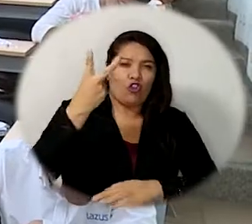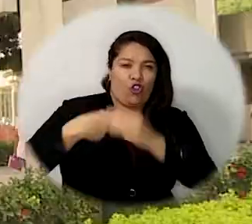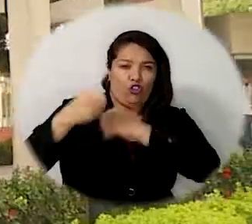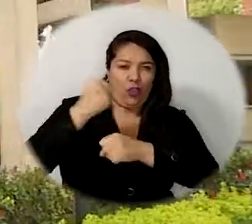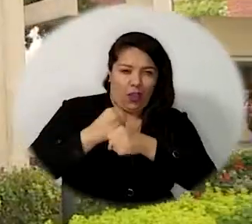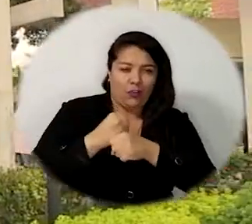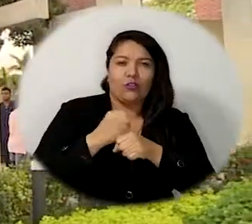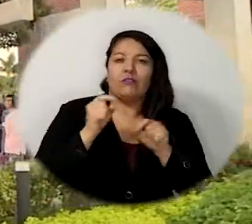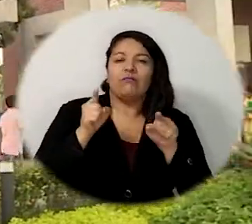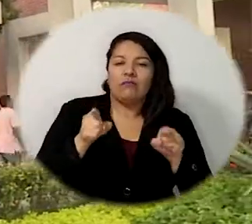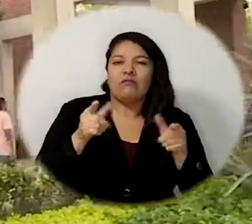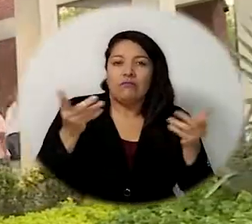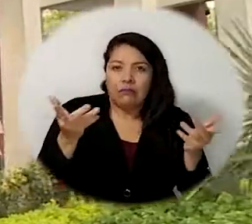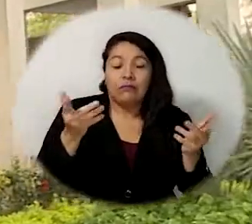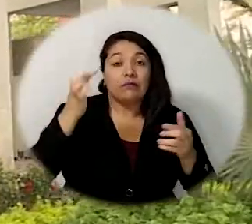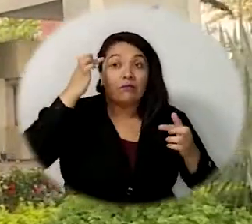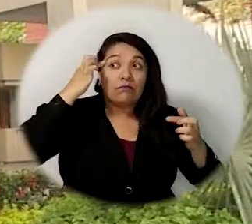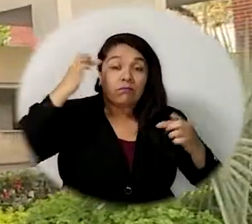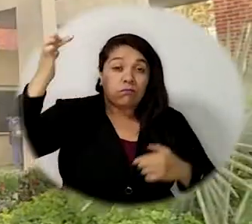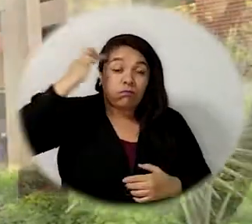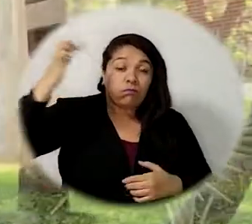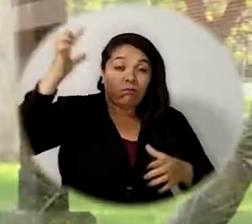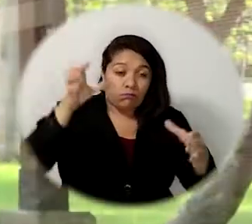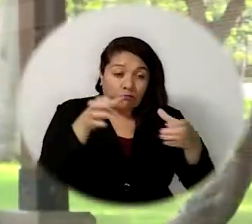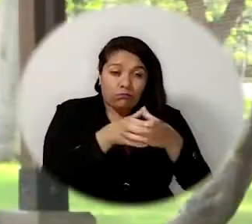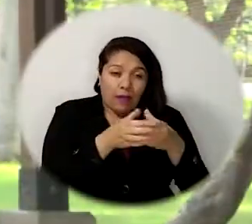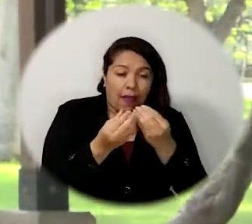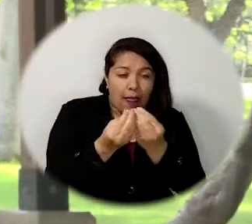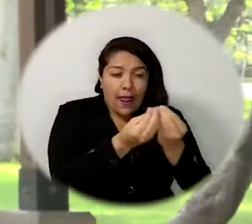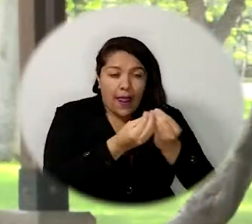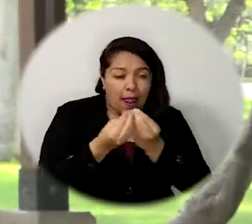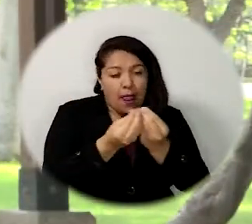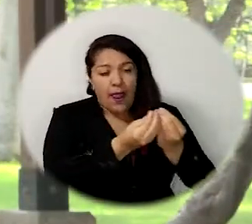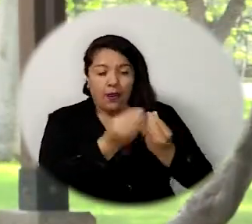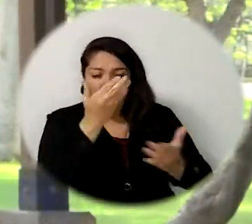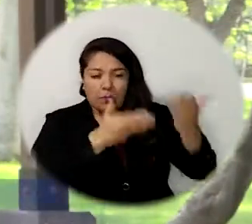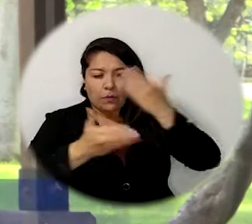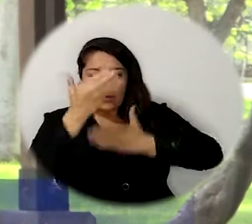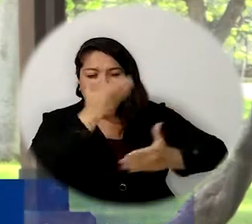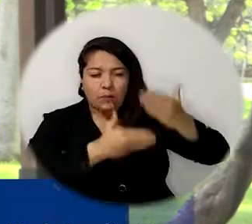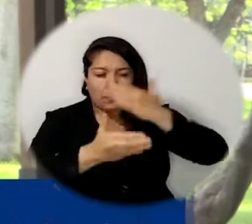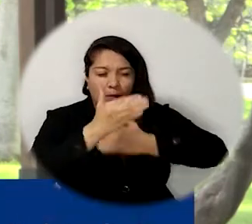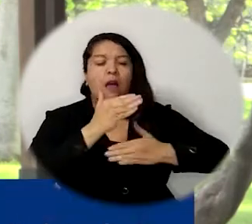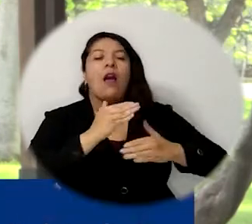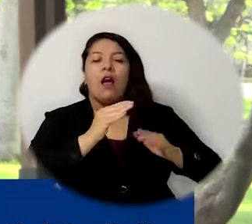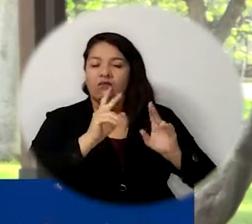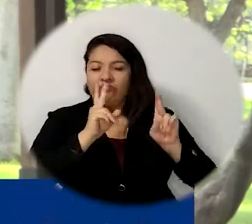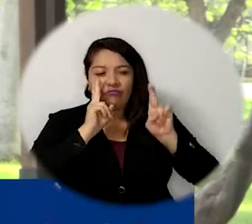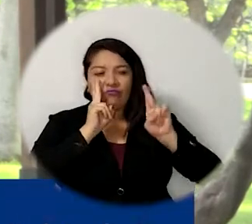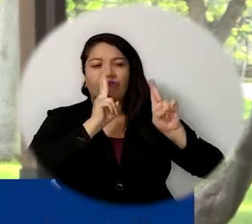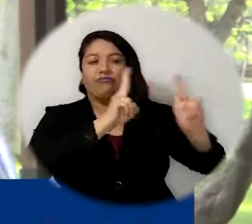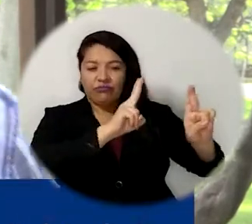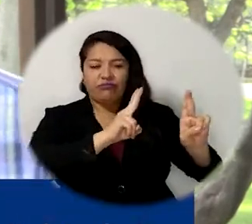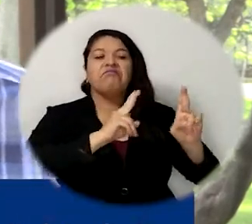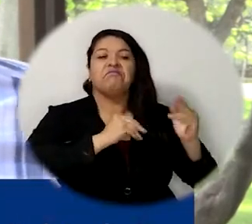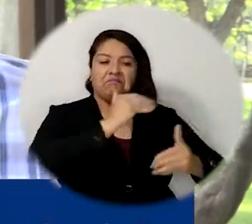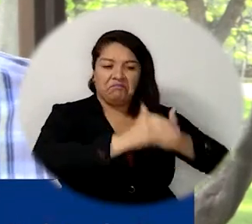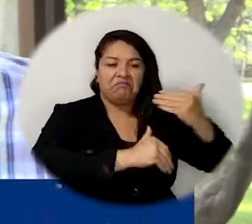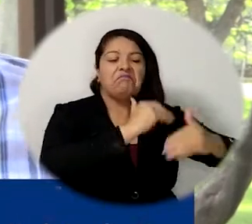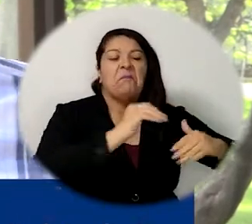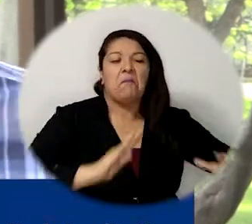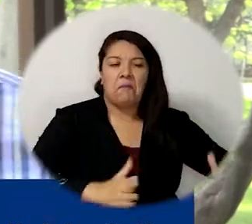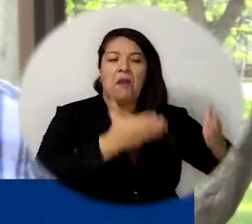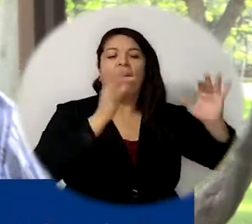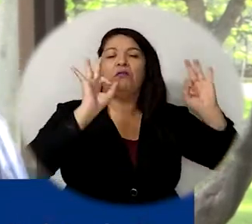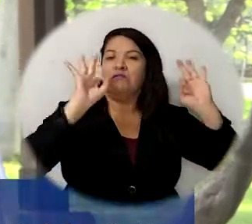años, sobre el cual los padres podrán dar su resultado y reconocer ese valor agregado en estos cuatro años de vigencia de la